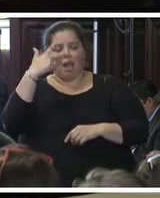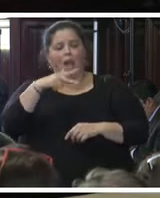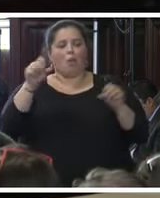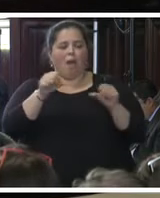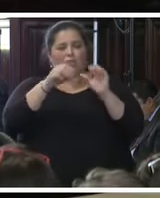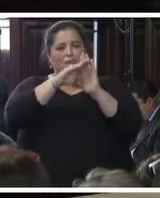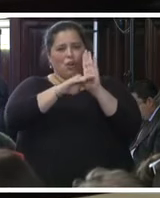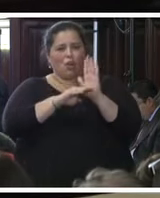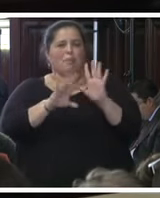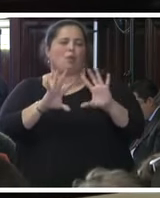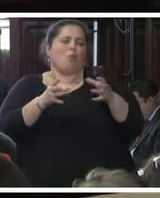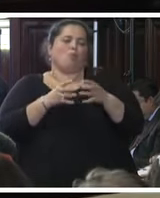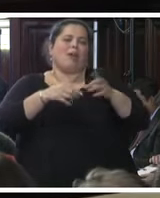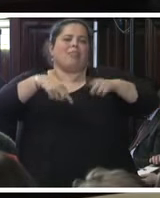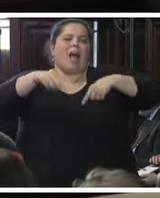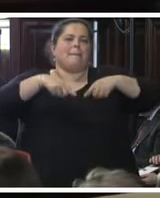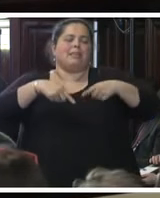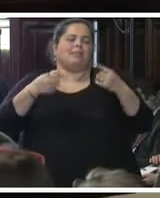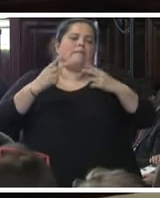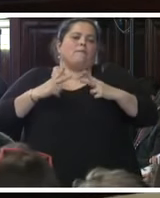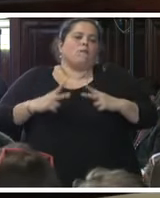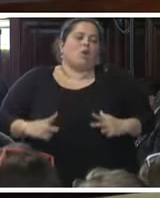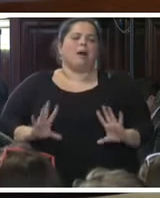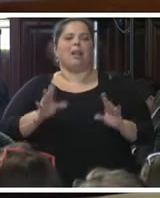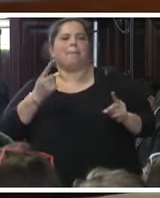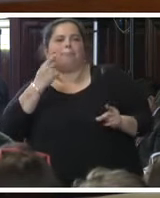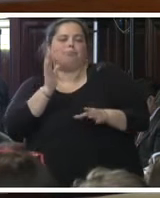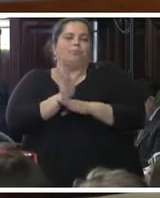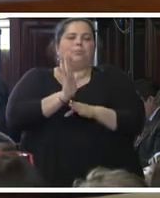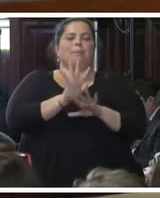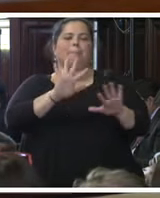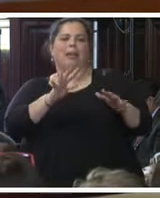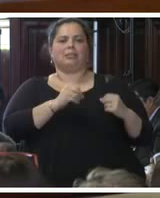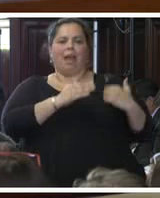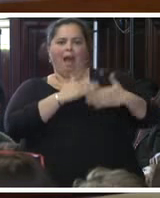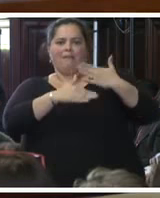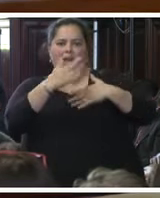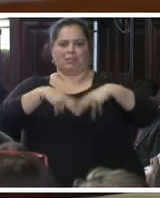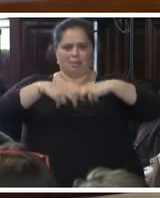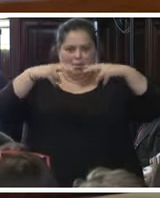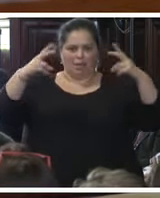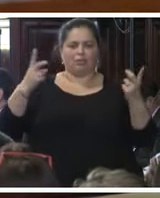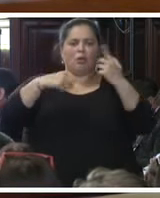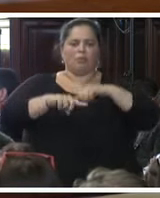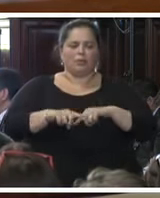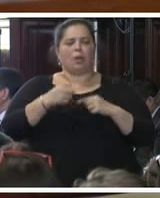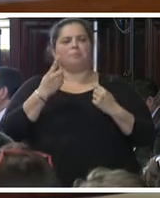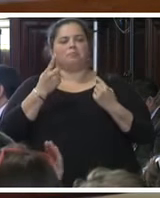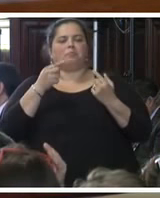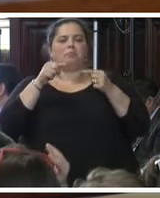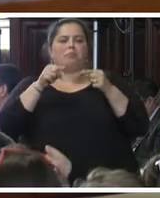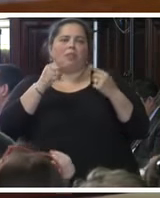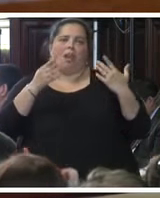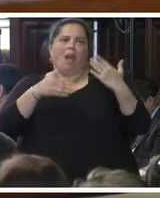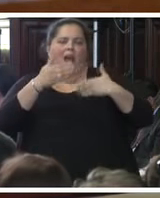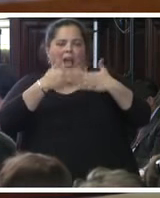de trámites formales con los que pretende dar la impresión que avanza en las indagatorias, empeñándose en dar por acreditado cada componente